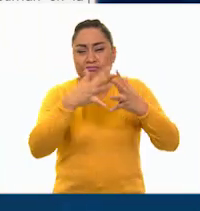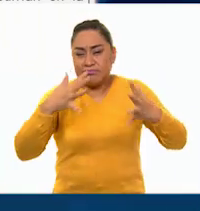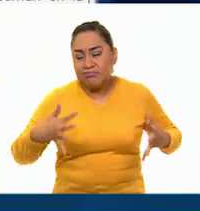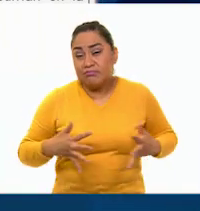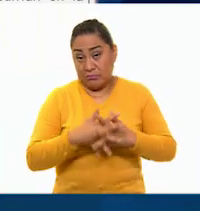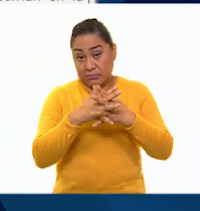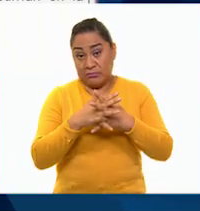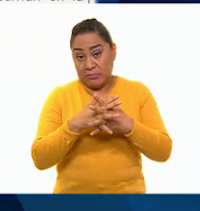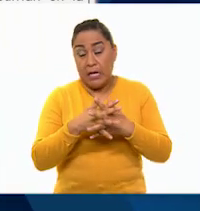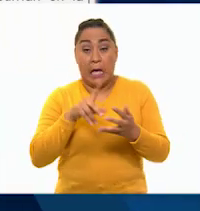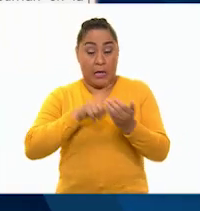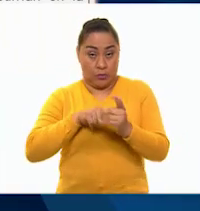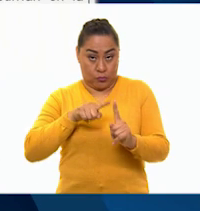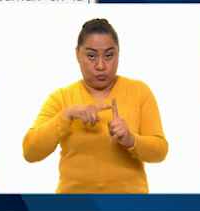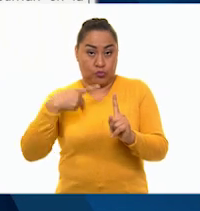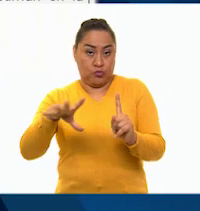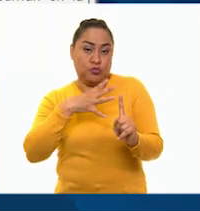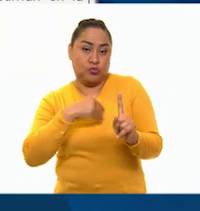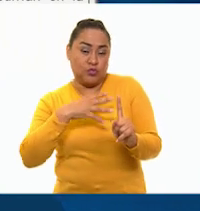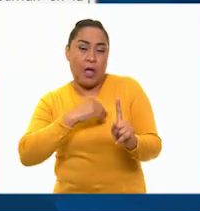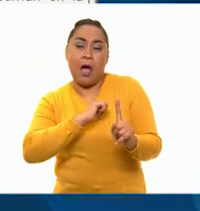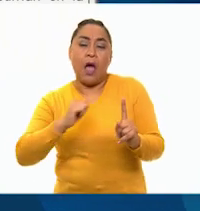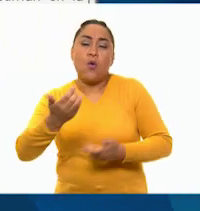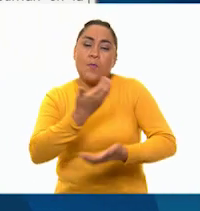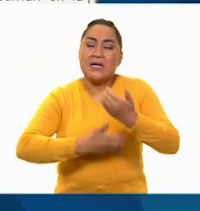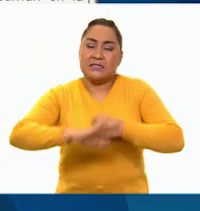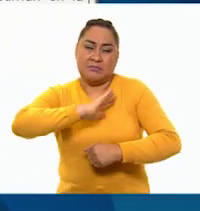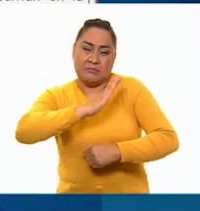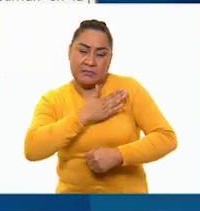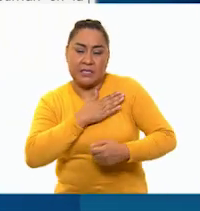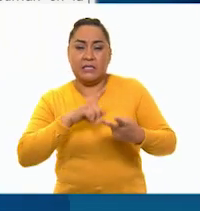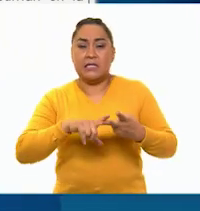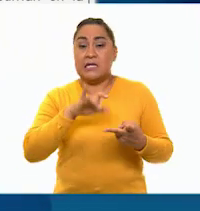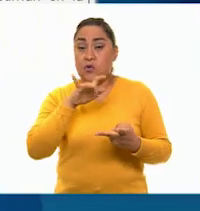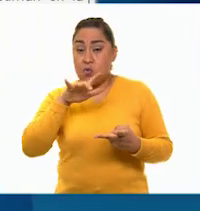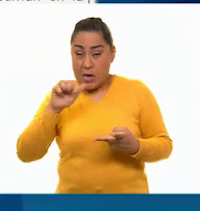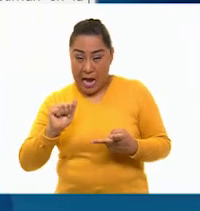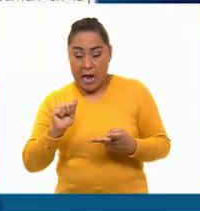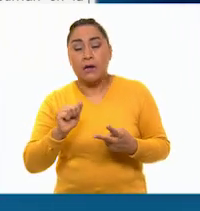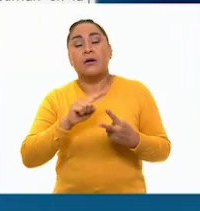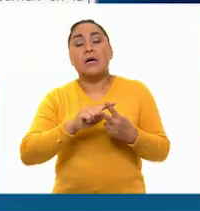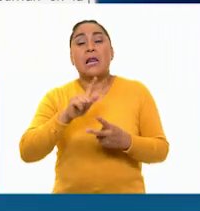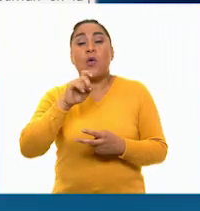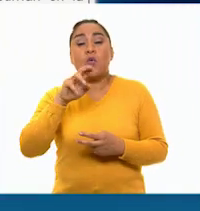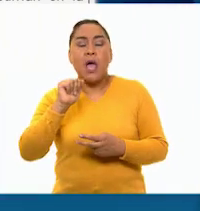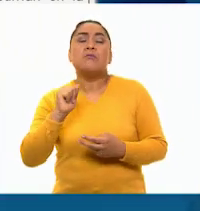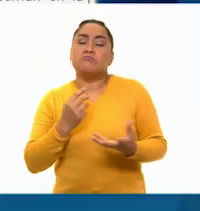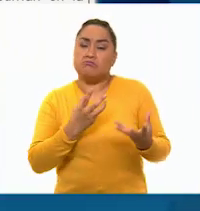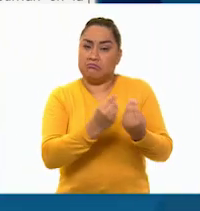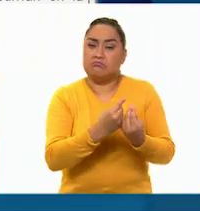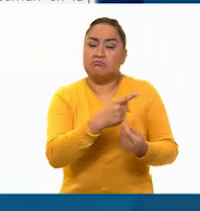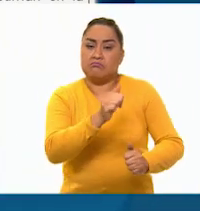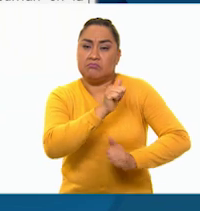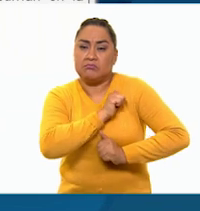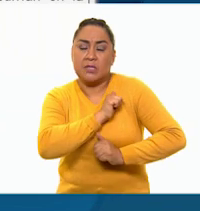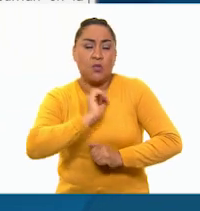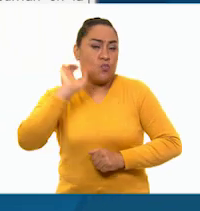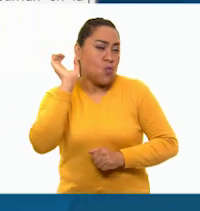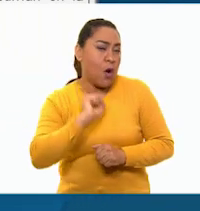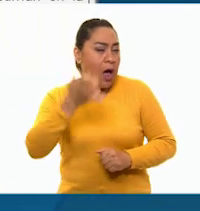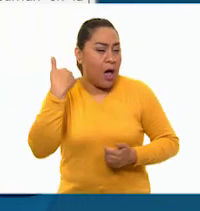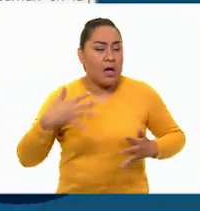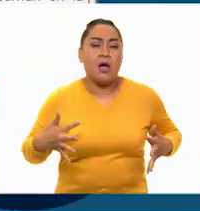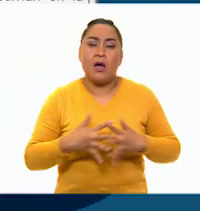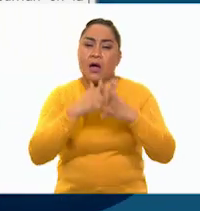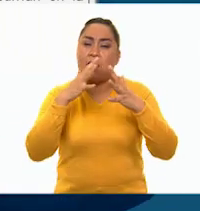Y es que, siendo hija de una criolla y un comerciante español de clase acomodada, Leona Vicario acompañó a las tropas de José María Morelos en la guerra